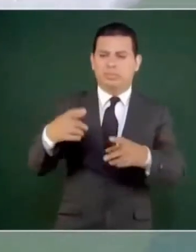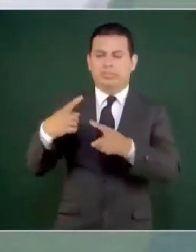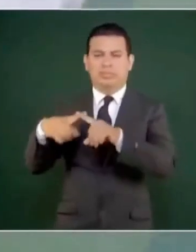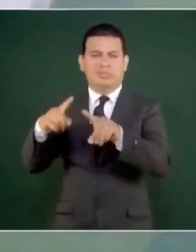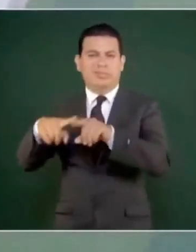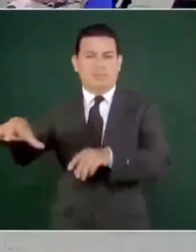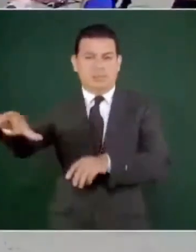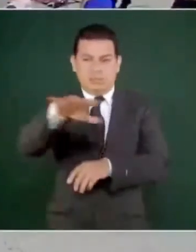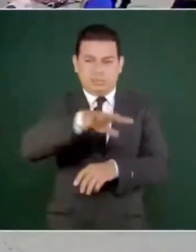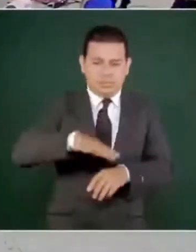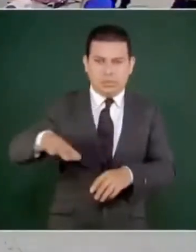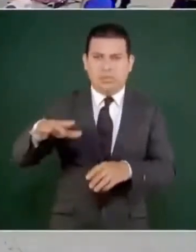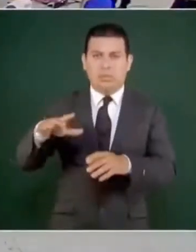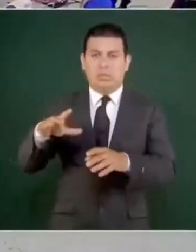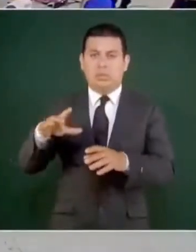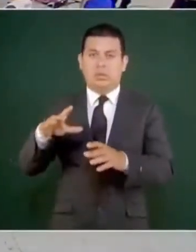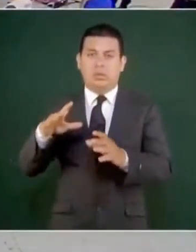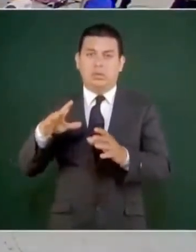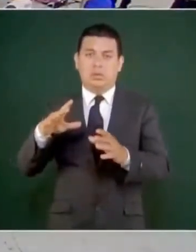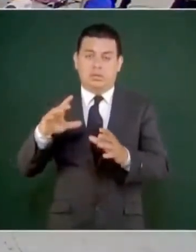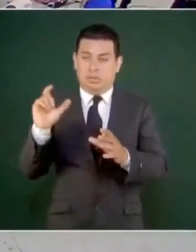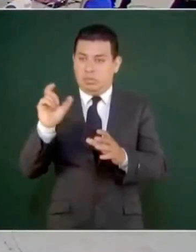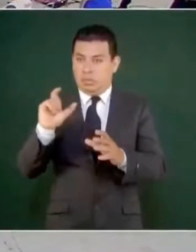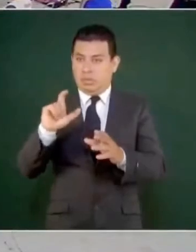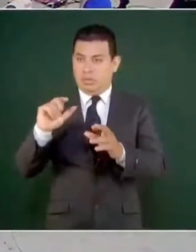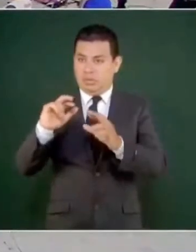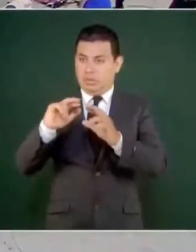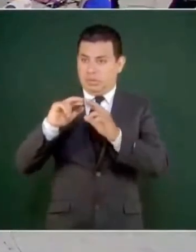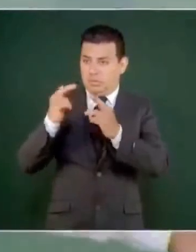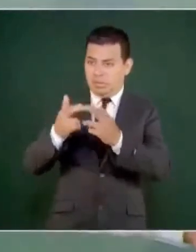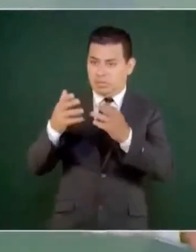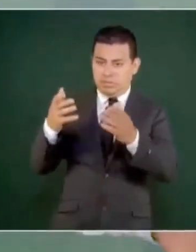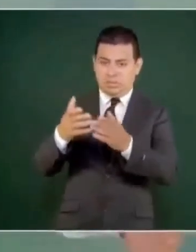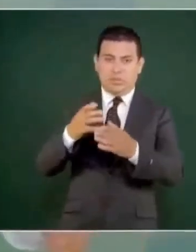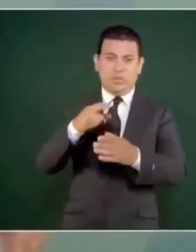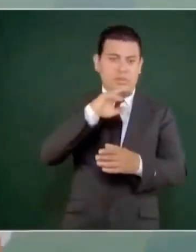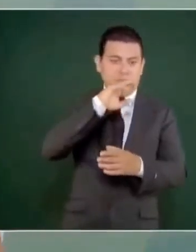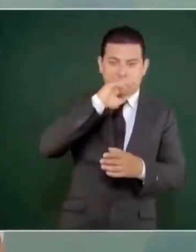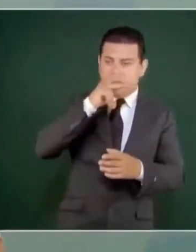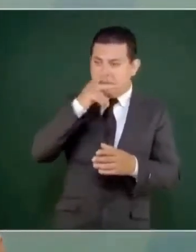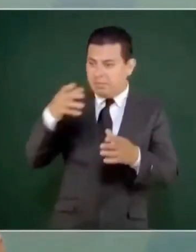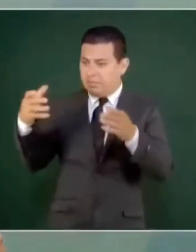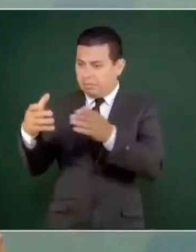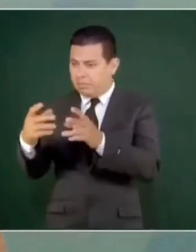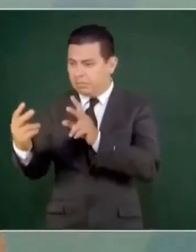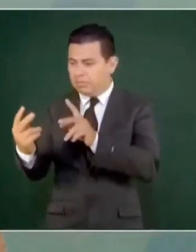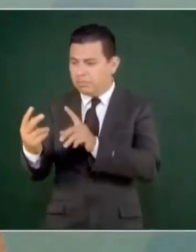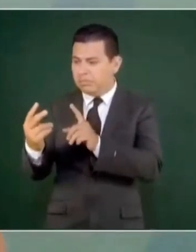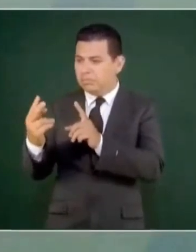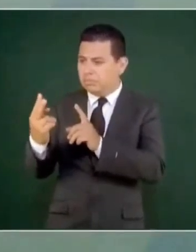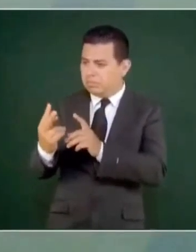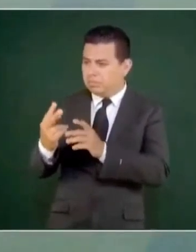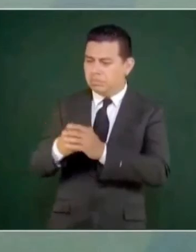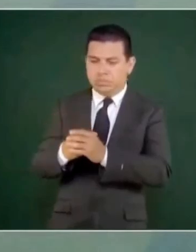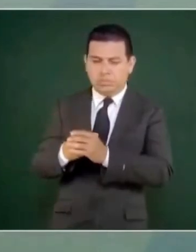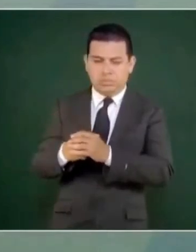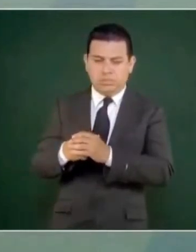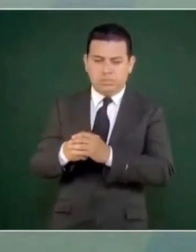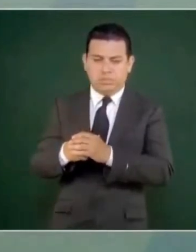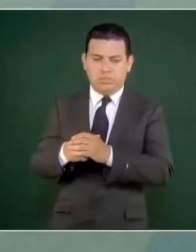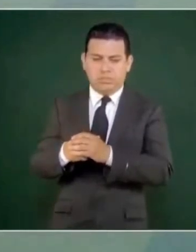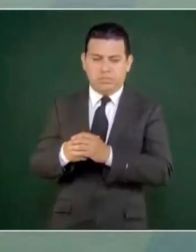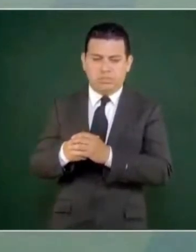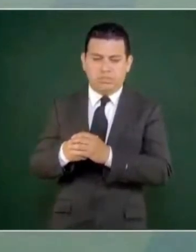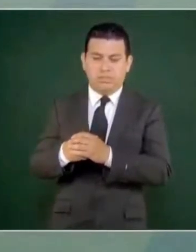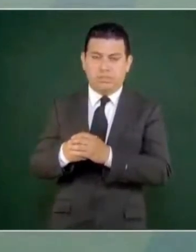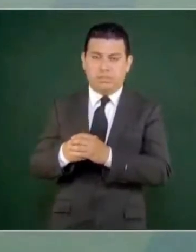de la reunión con las mamás y los papás de los jóvenes de